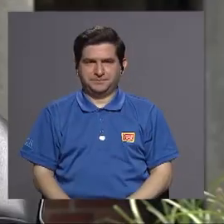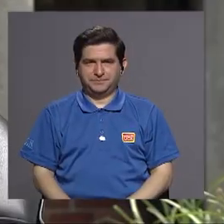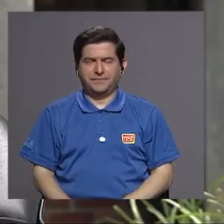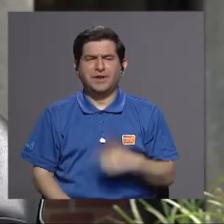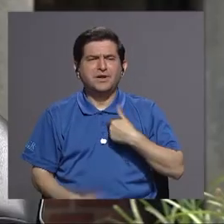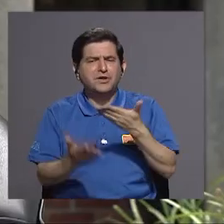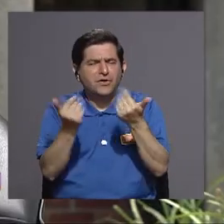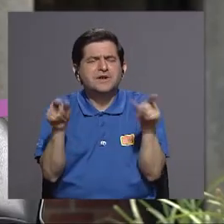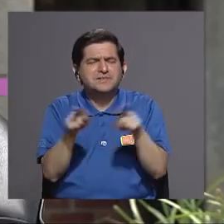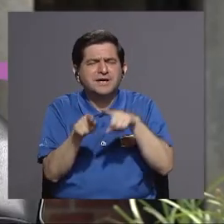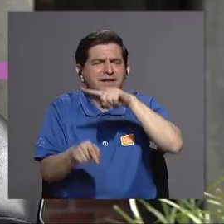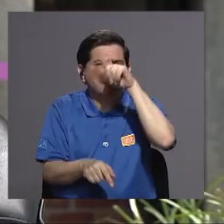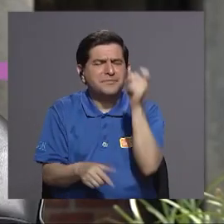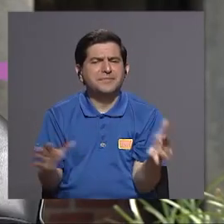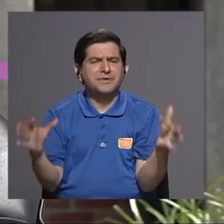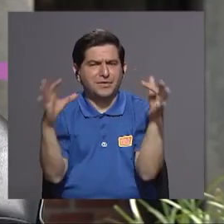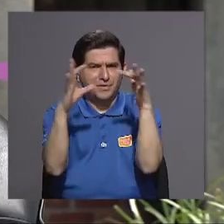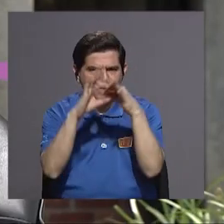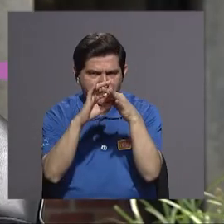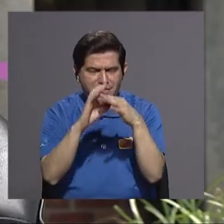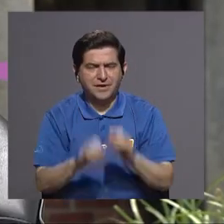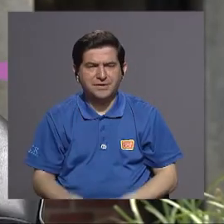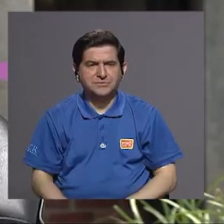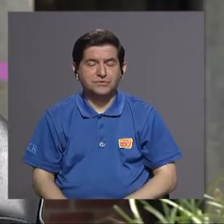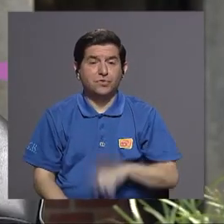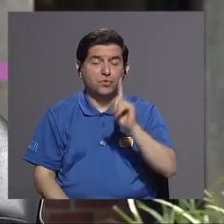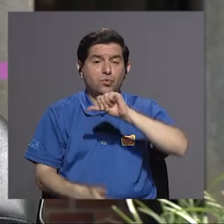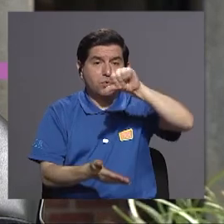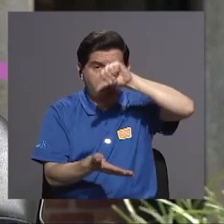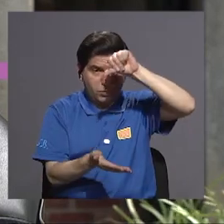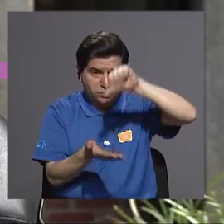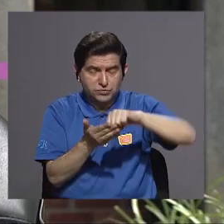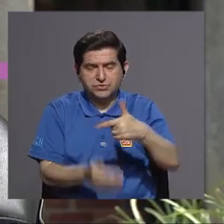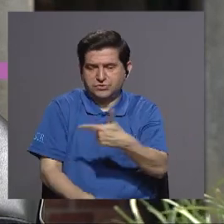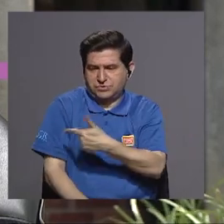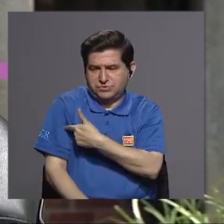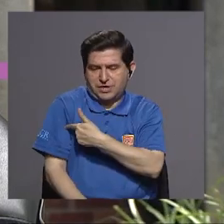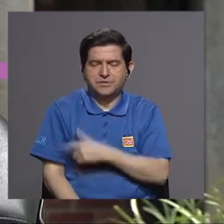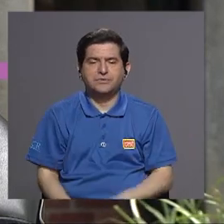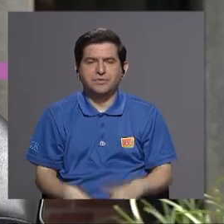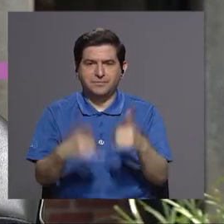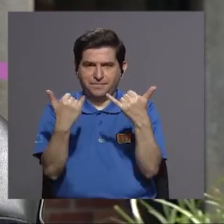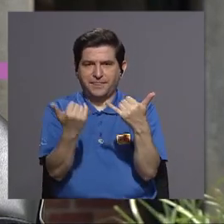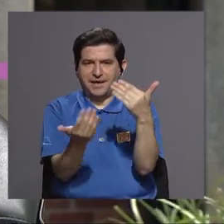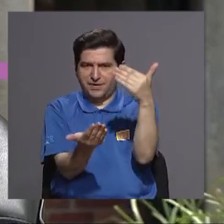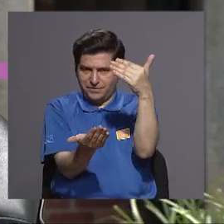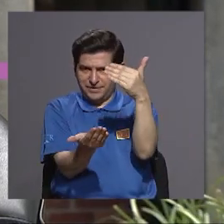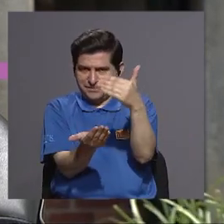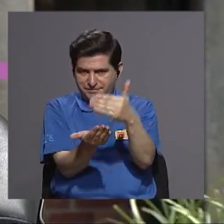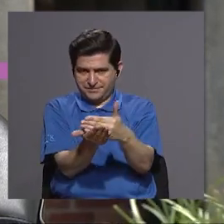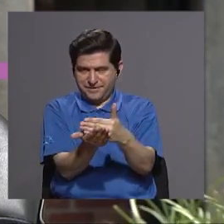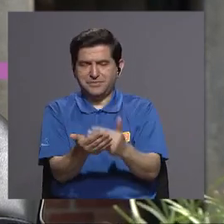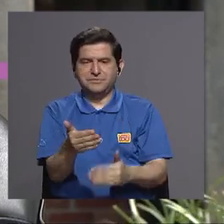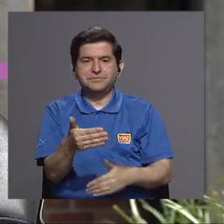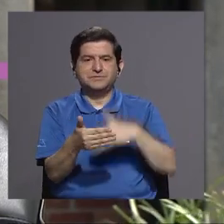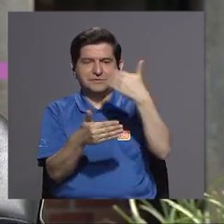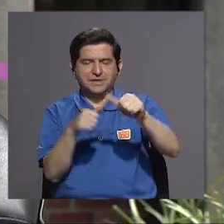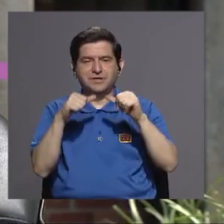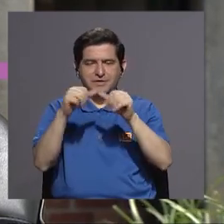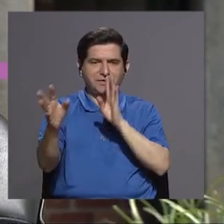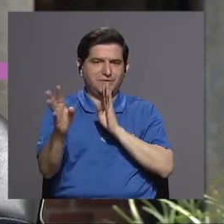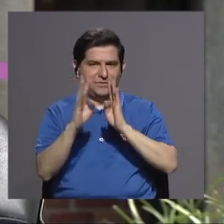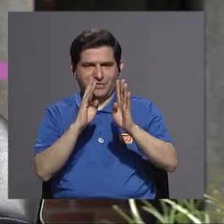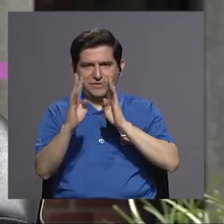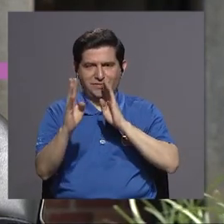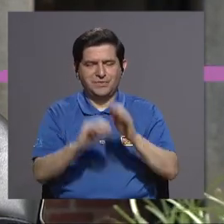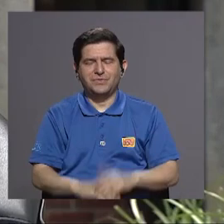quería también preguntarle algo relacionado con uno de los de los centros de enfermería vamos a hacer una pausa primero y ya vamos a seguir